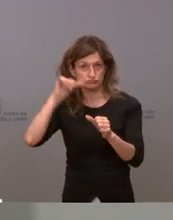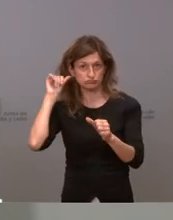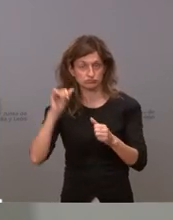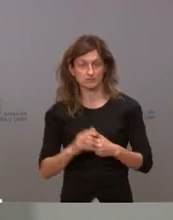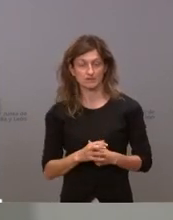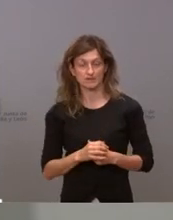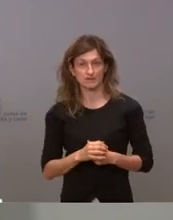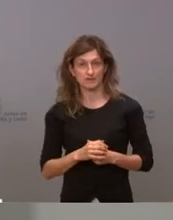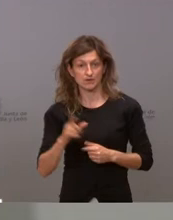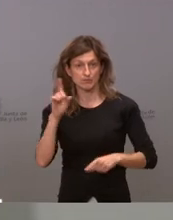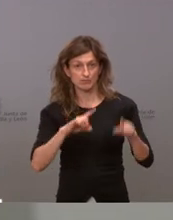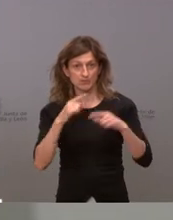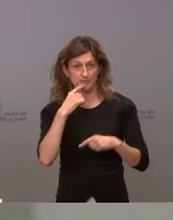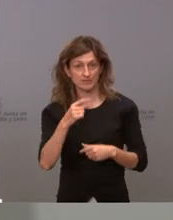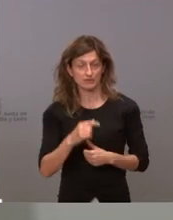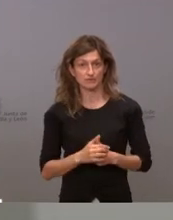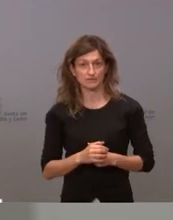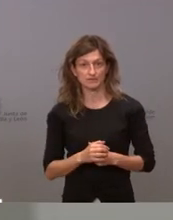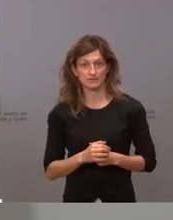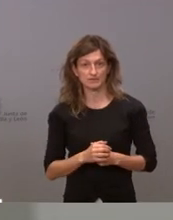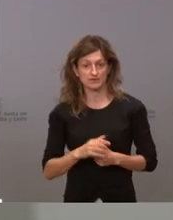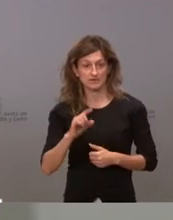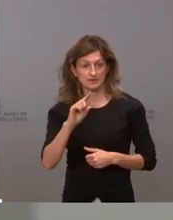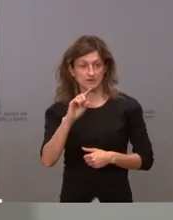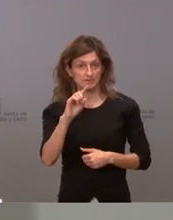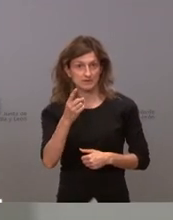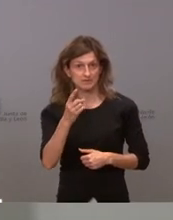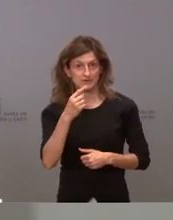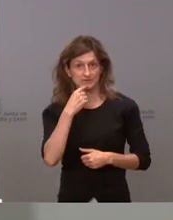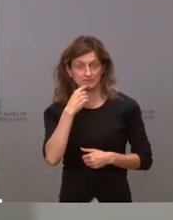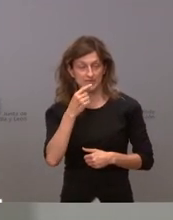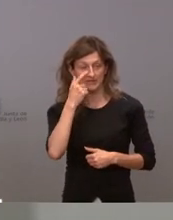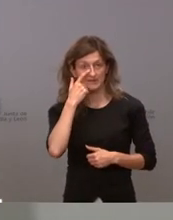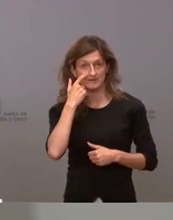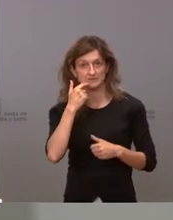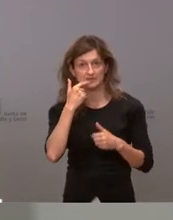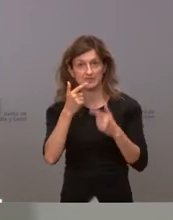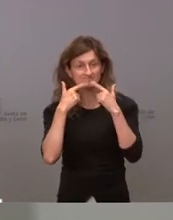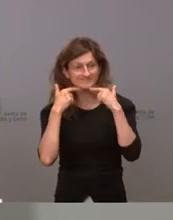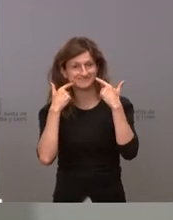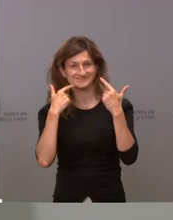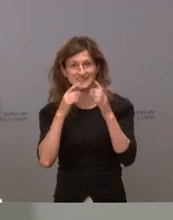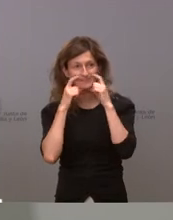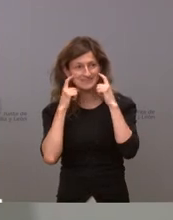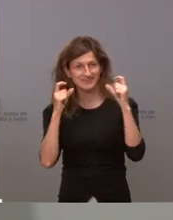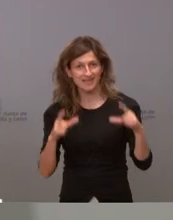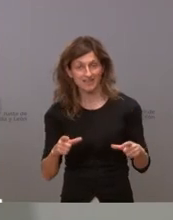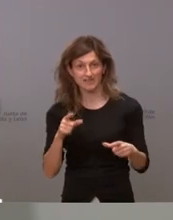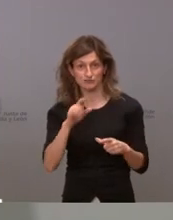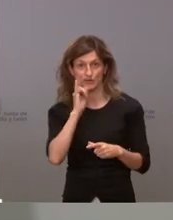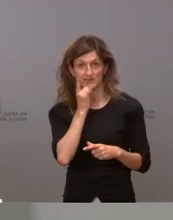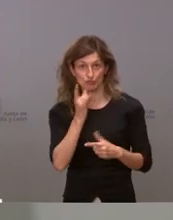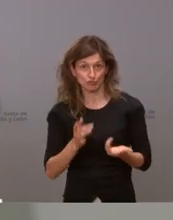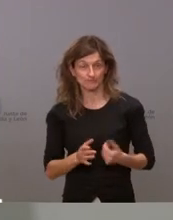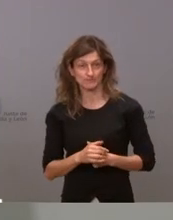no tengo ningún problema en decirlo el primero decirle a la gente que volvían las sonrisas que se había acabado el asunto y que había que quitar las mascarillas hemos metido